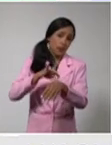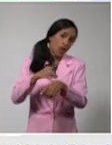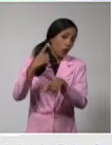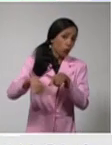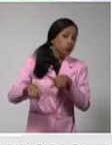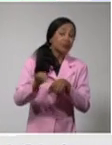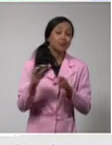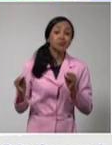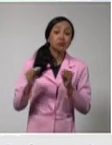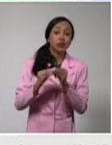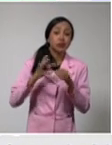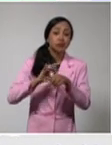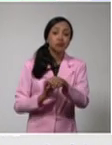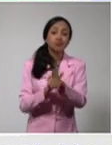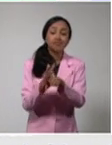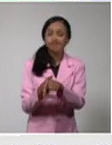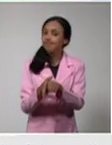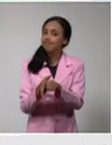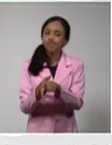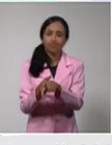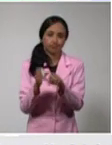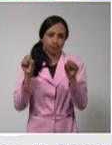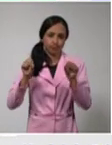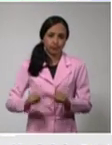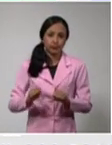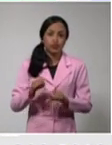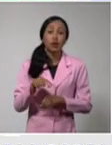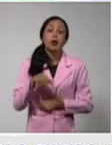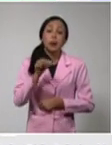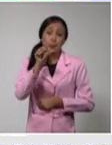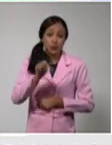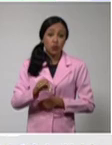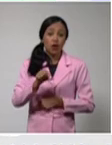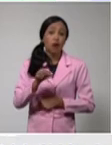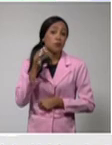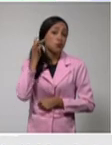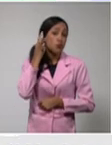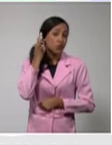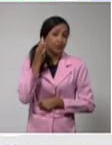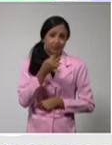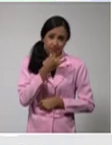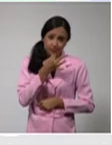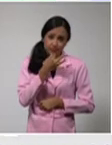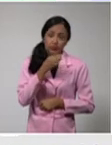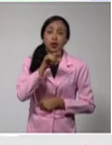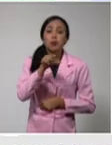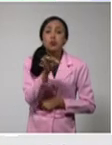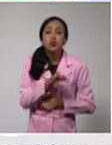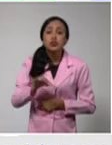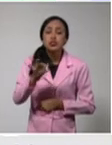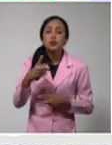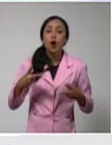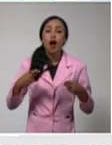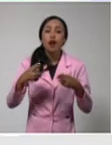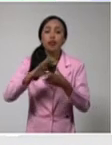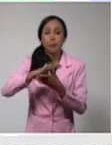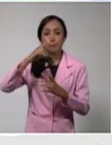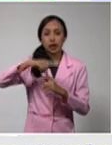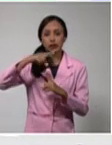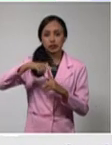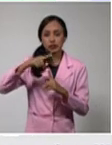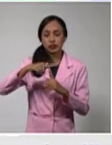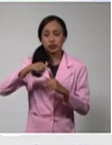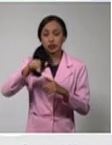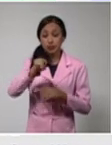69 años de edad de la provincia de Matanzas, en el municipio de Cárdenas, que vivía en una zona